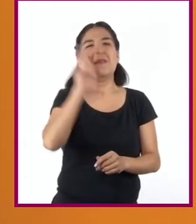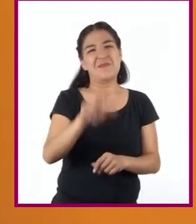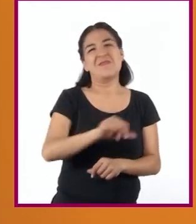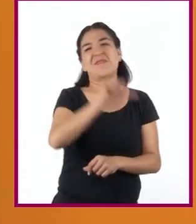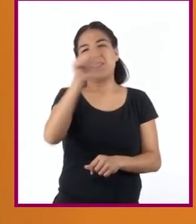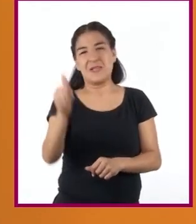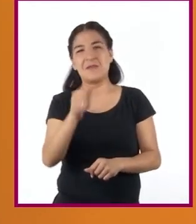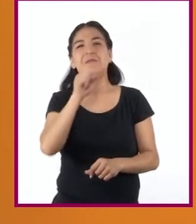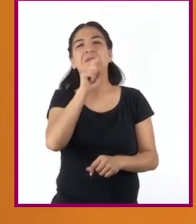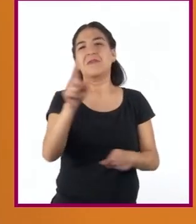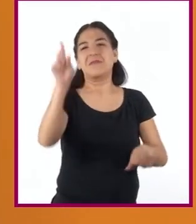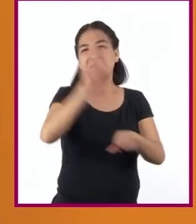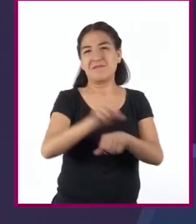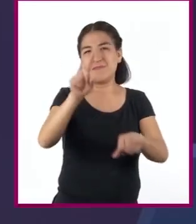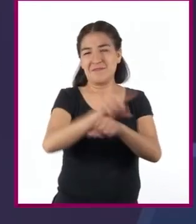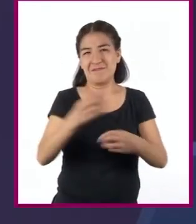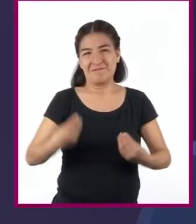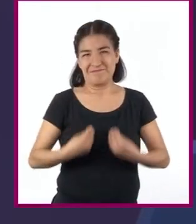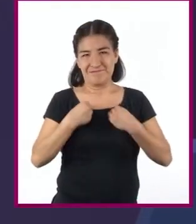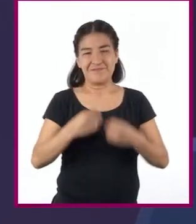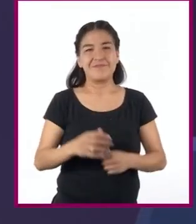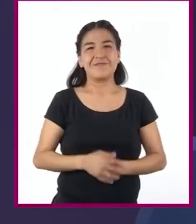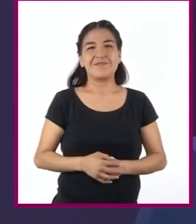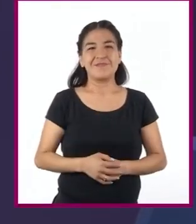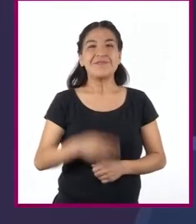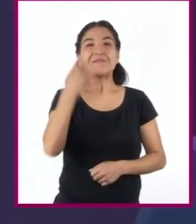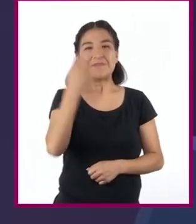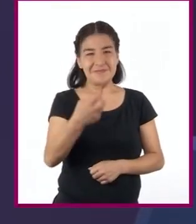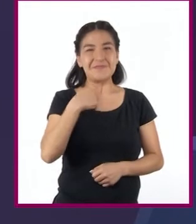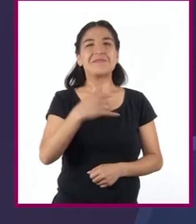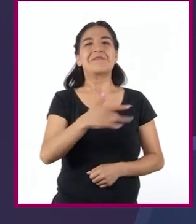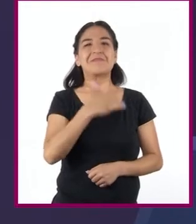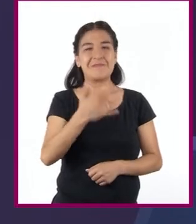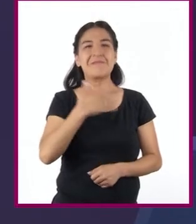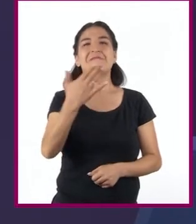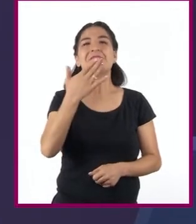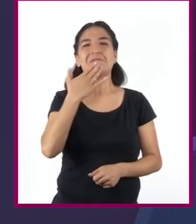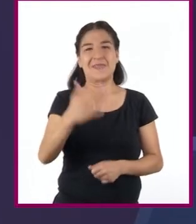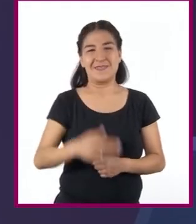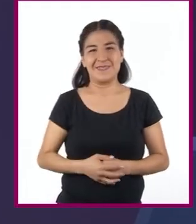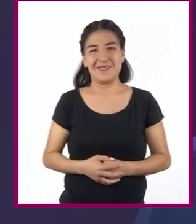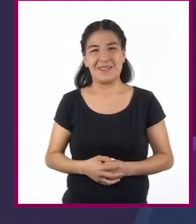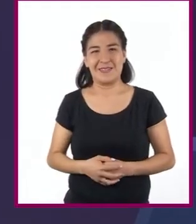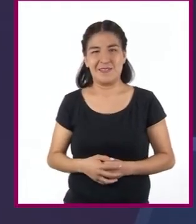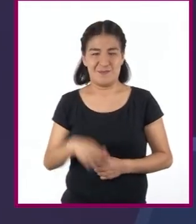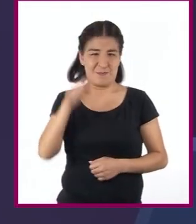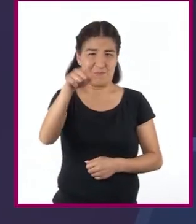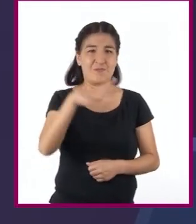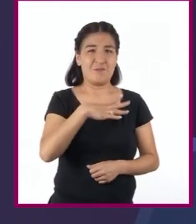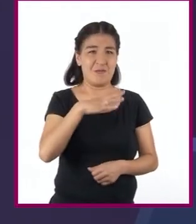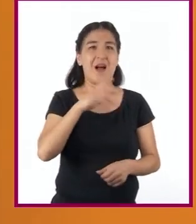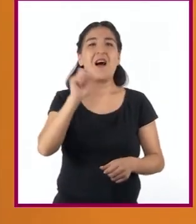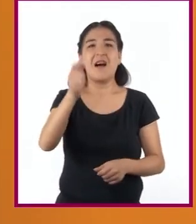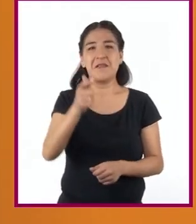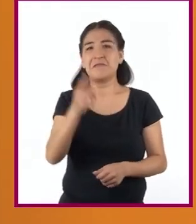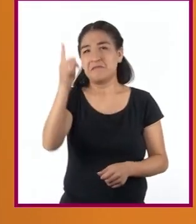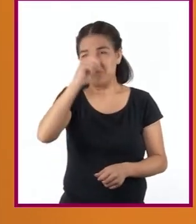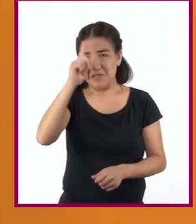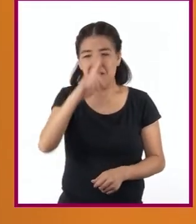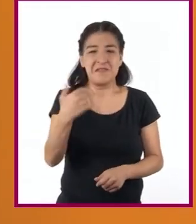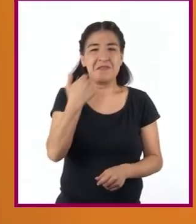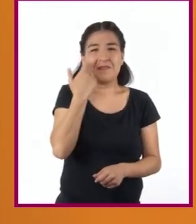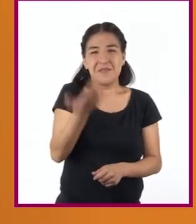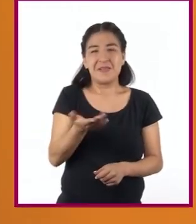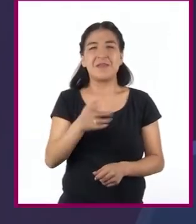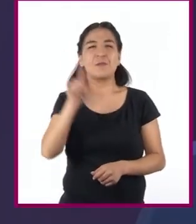situaciones de la vida cotidiana? Eso me parece excelente. ¿Tienes alguna sugerencia? A ver